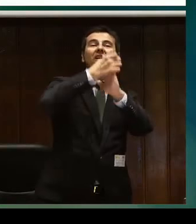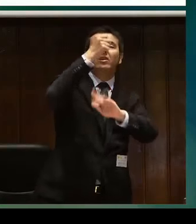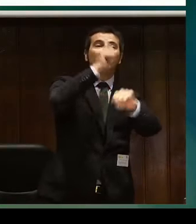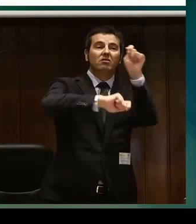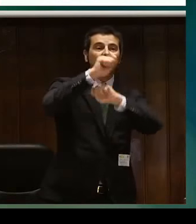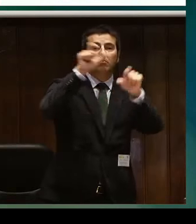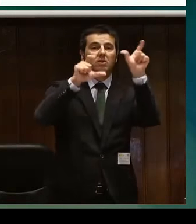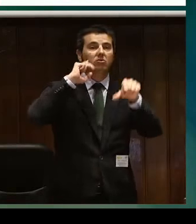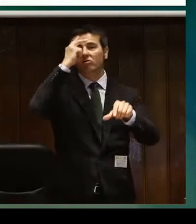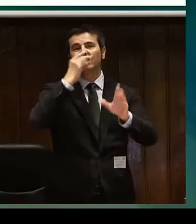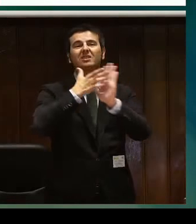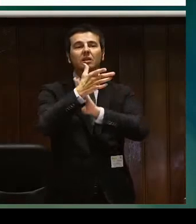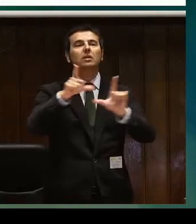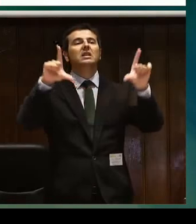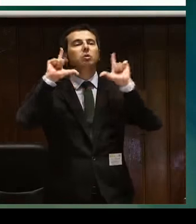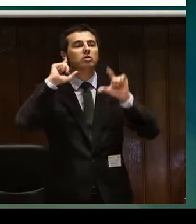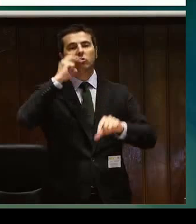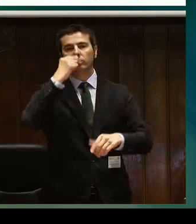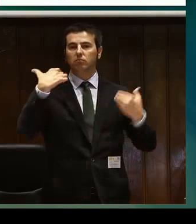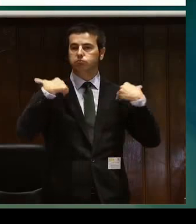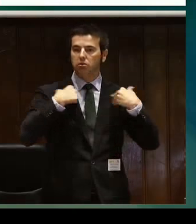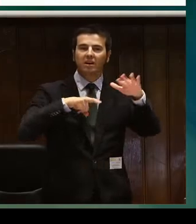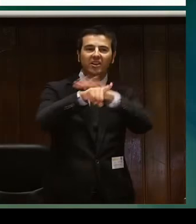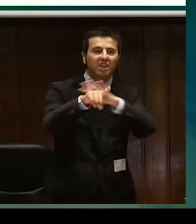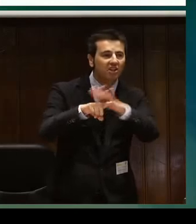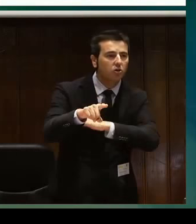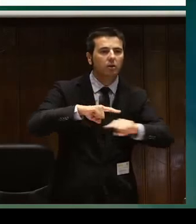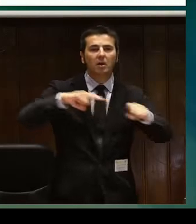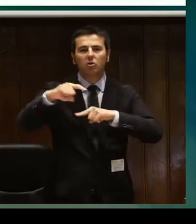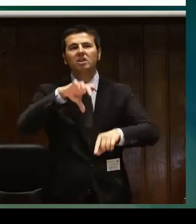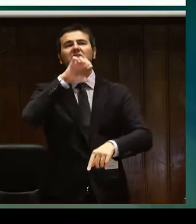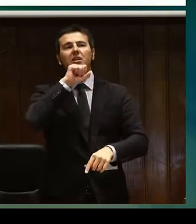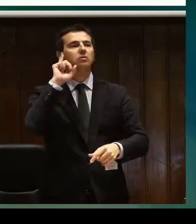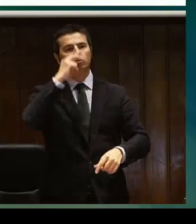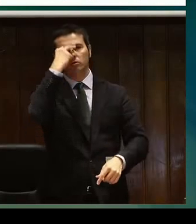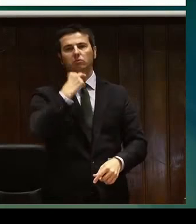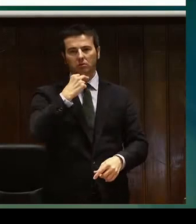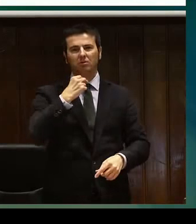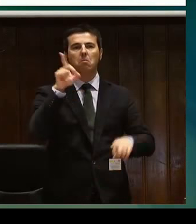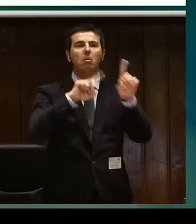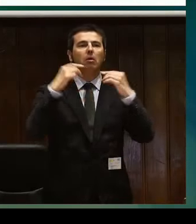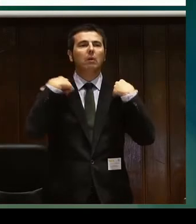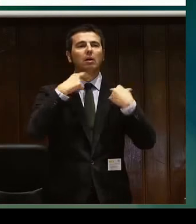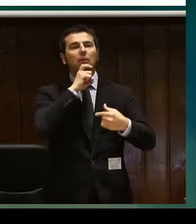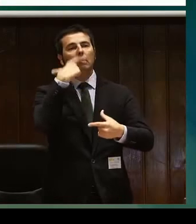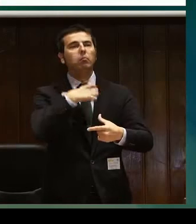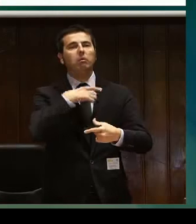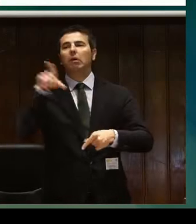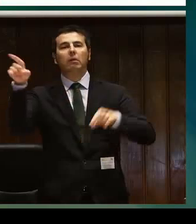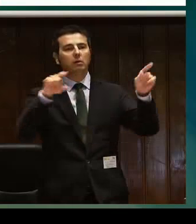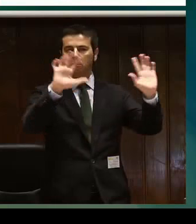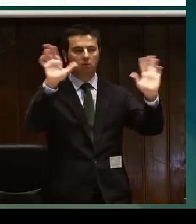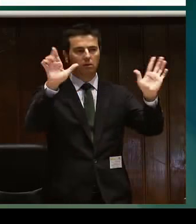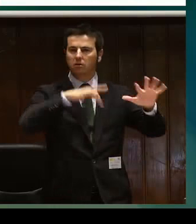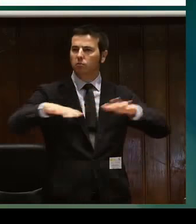y deciros que en FASOCIDE, FASOCIDE es una entidad